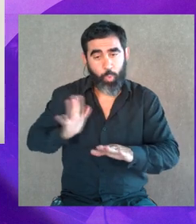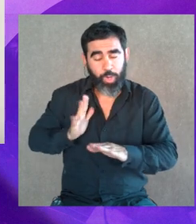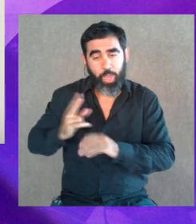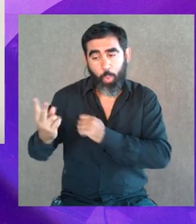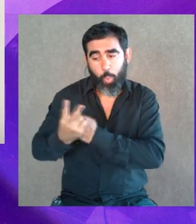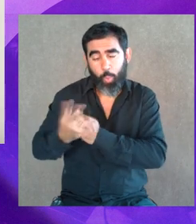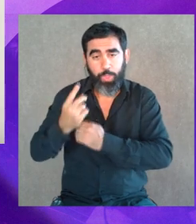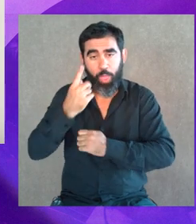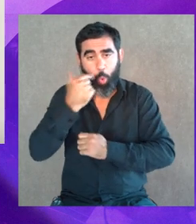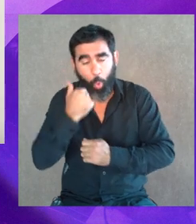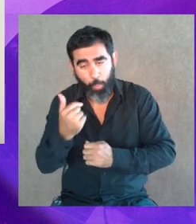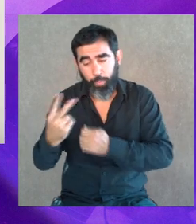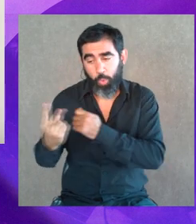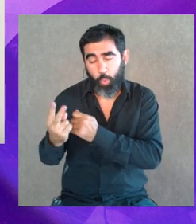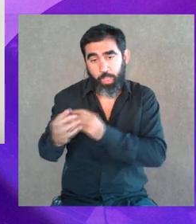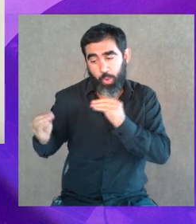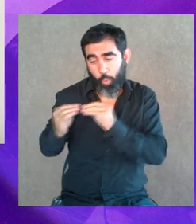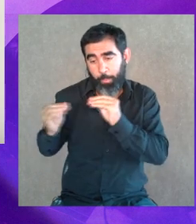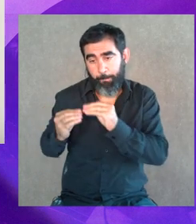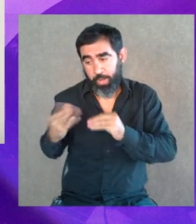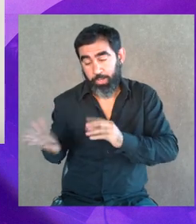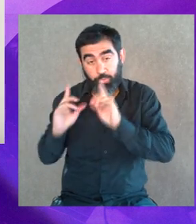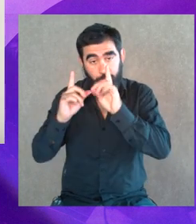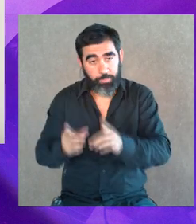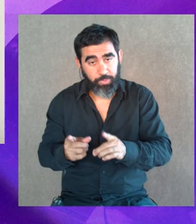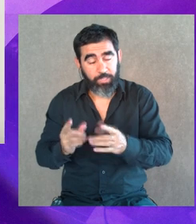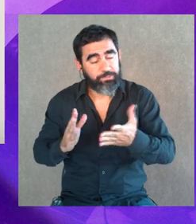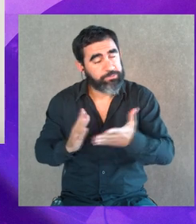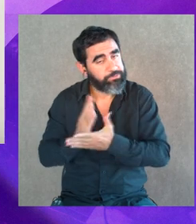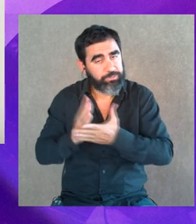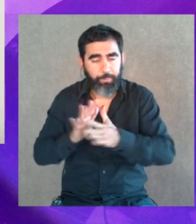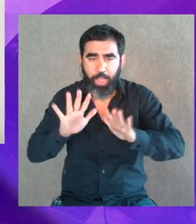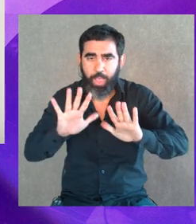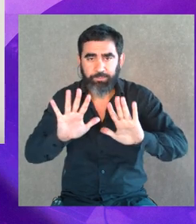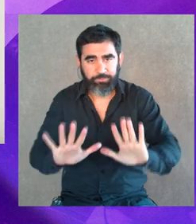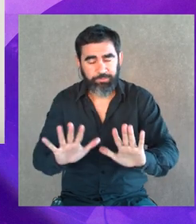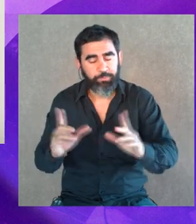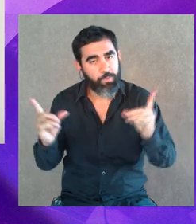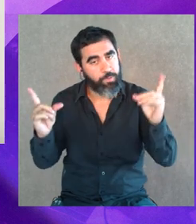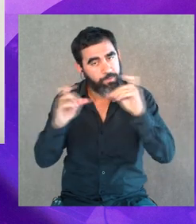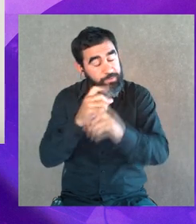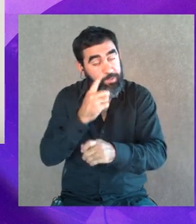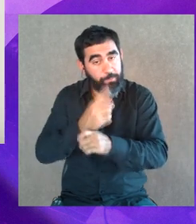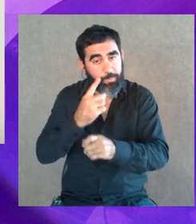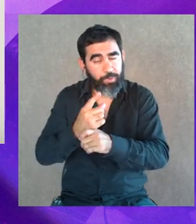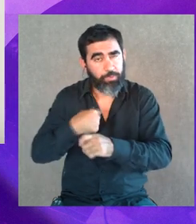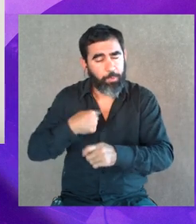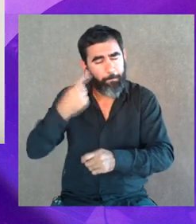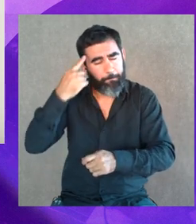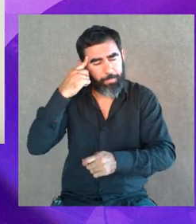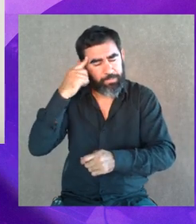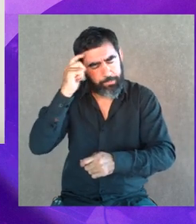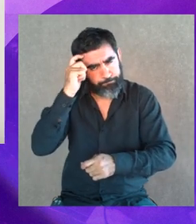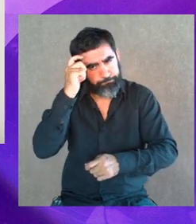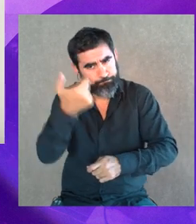Cuidada por el hombre, cuidado por su partener. Y esto fue como muy duro de primero hacerme la cabeza y